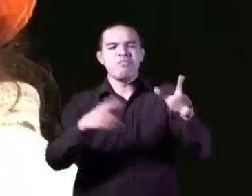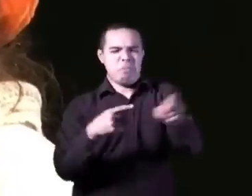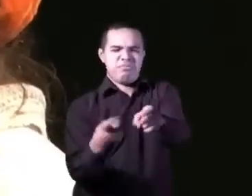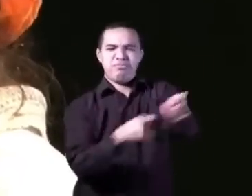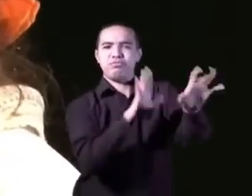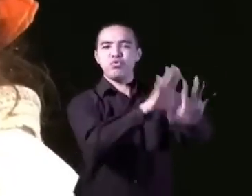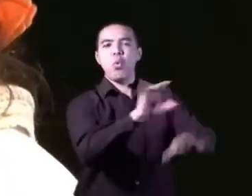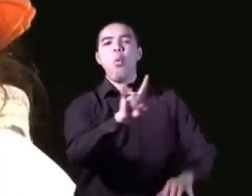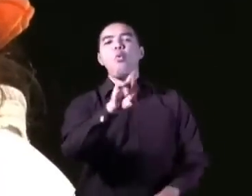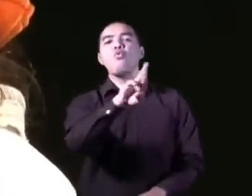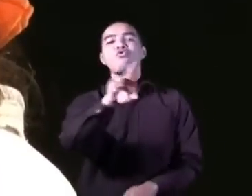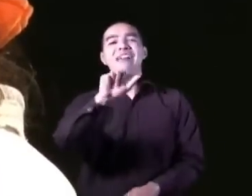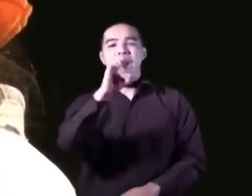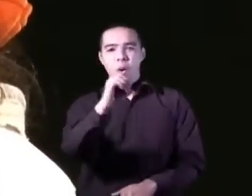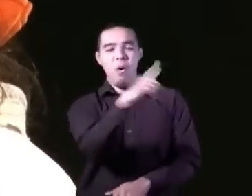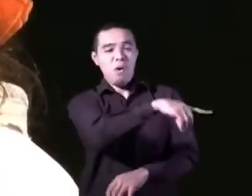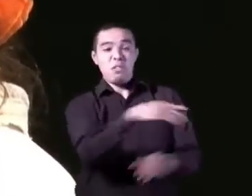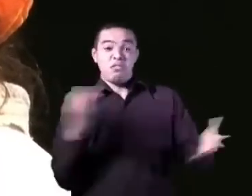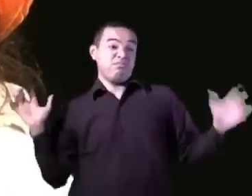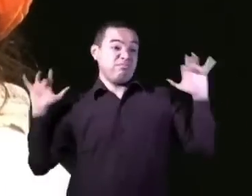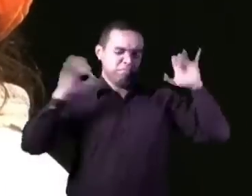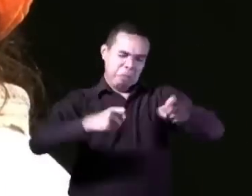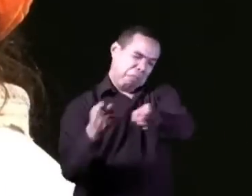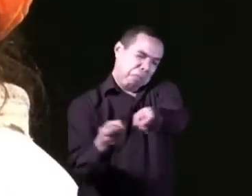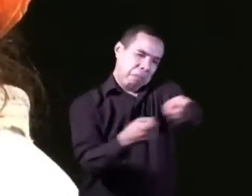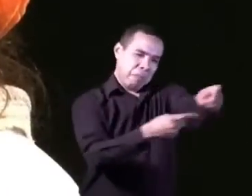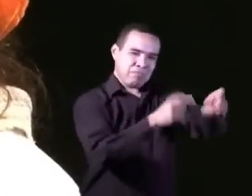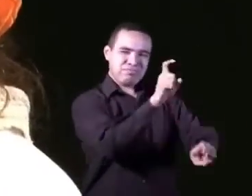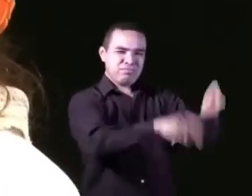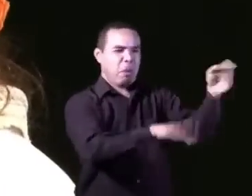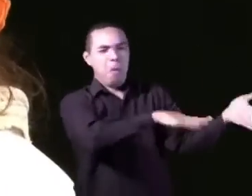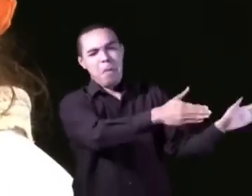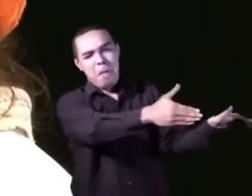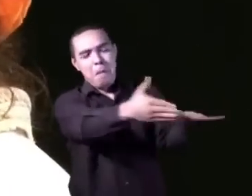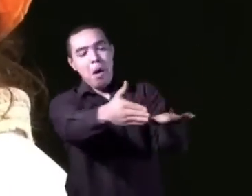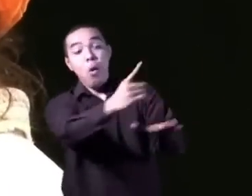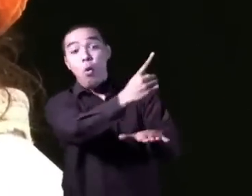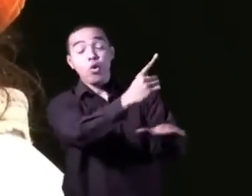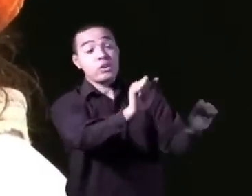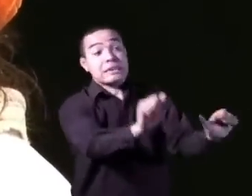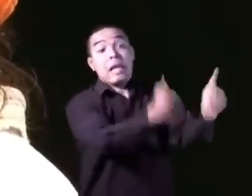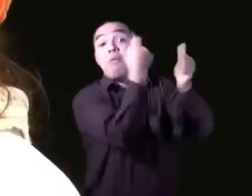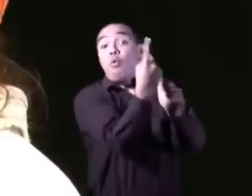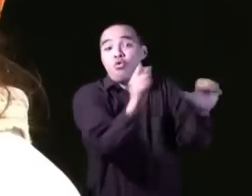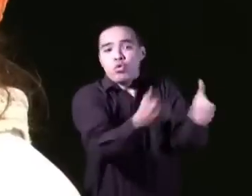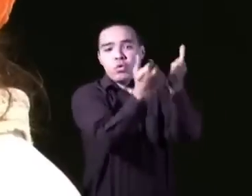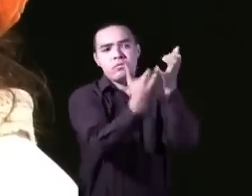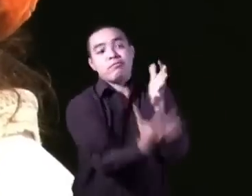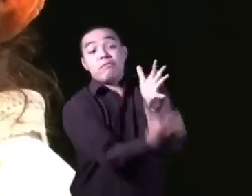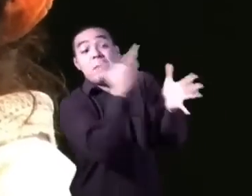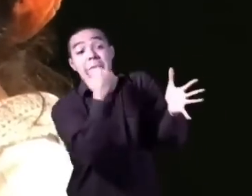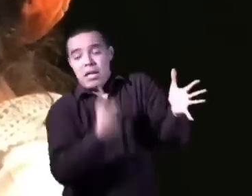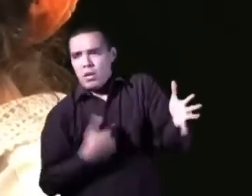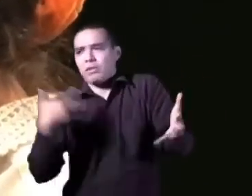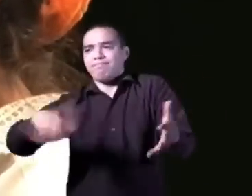contaba como Gilberto Echeverry, mi amigo,